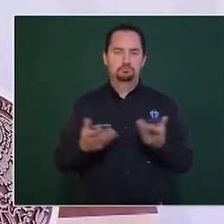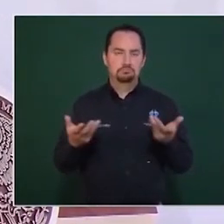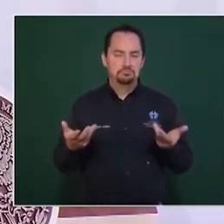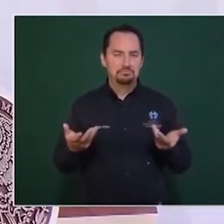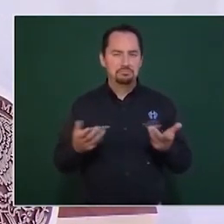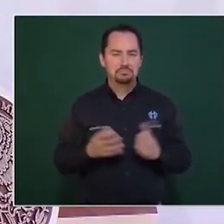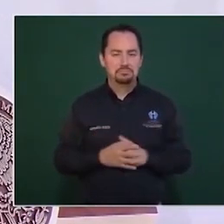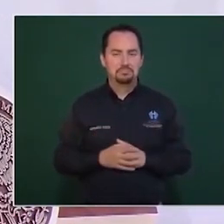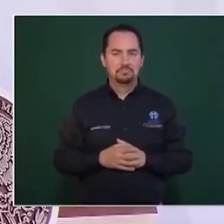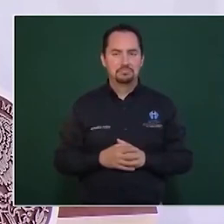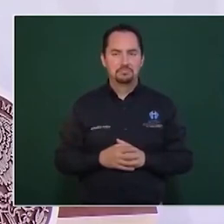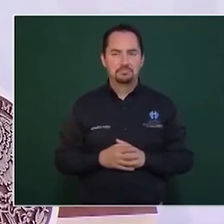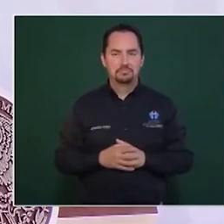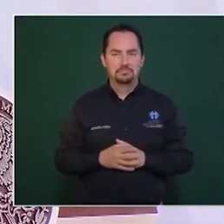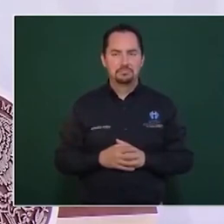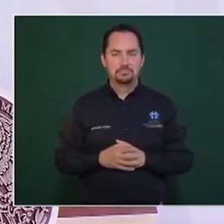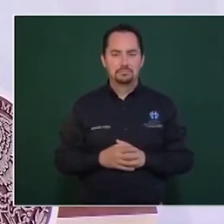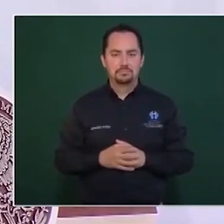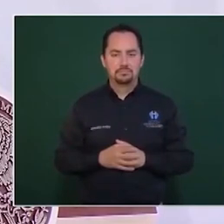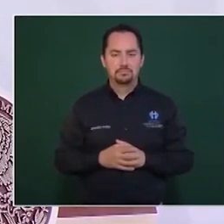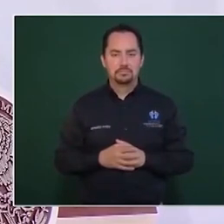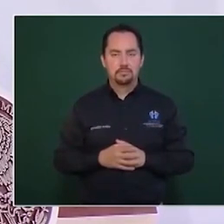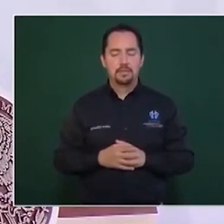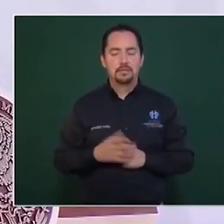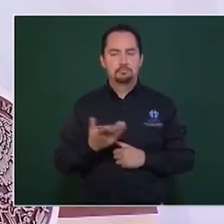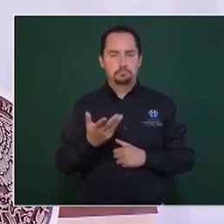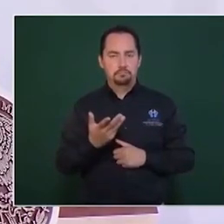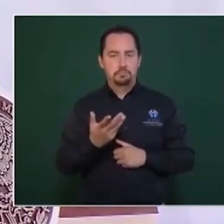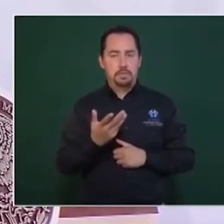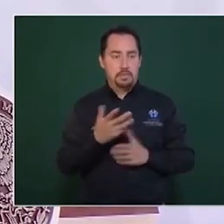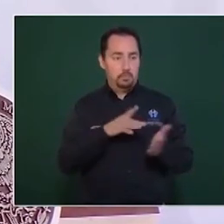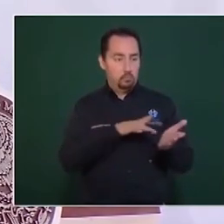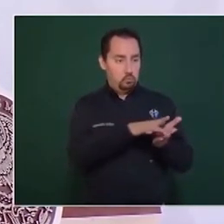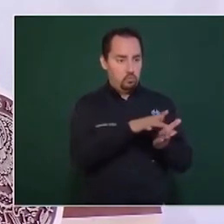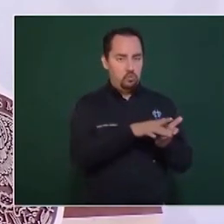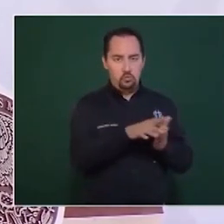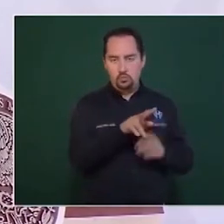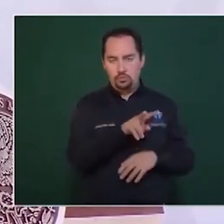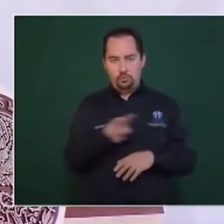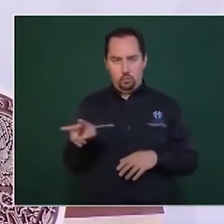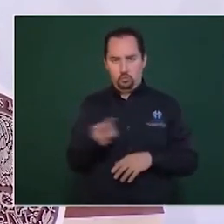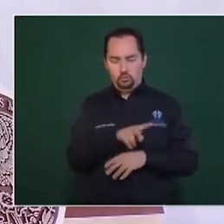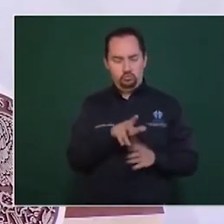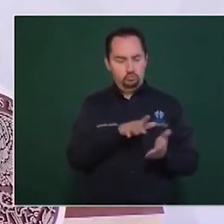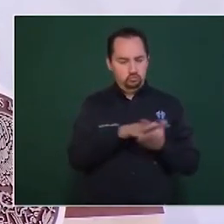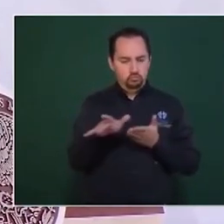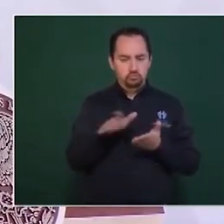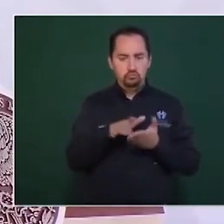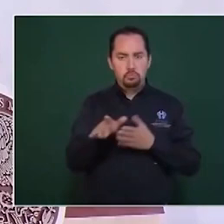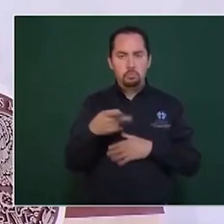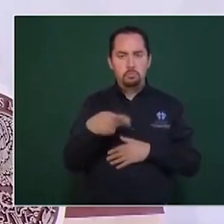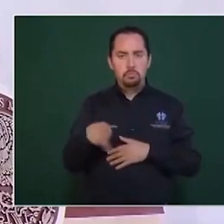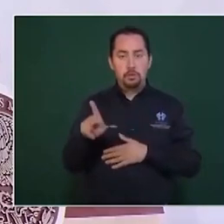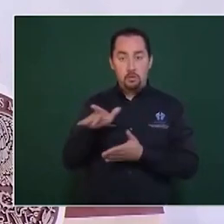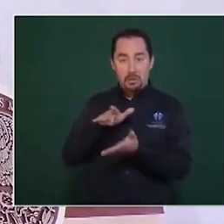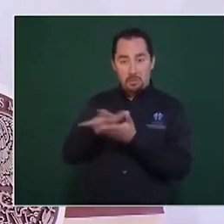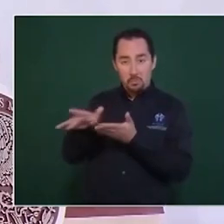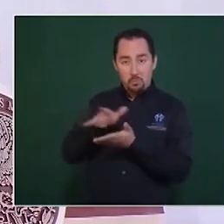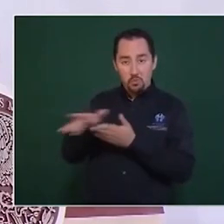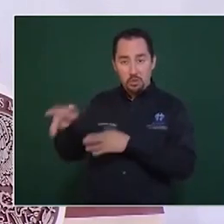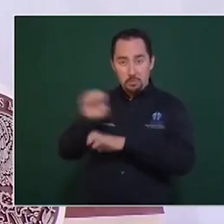Pero es más el subsidio que se destina a las grandes empresas,